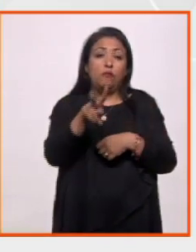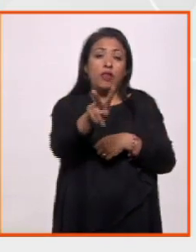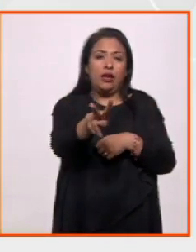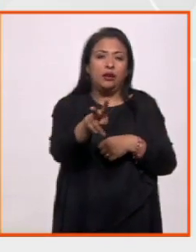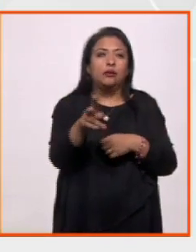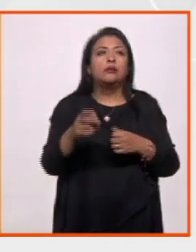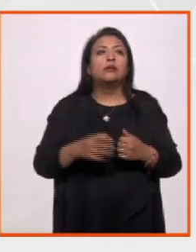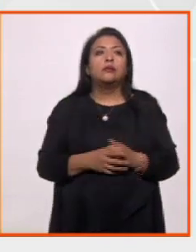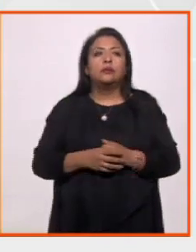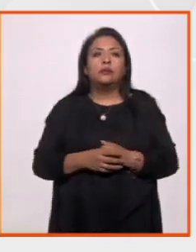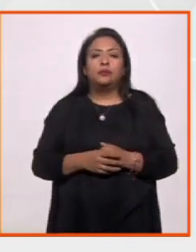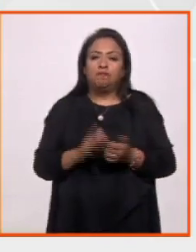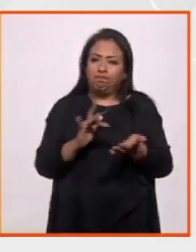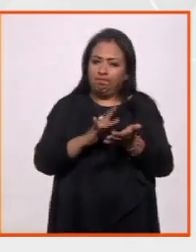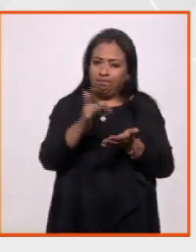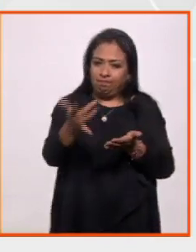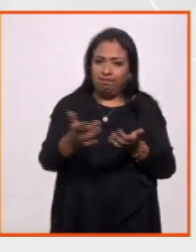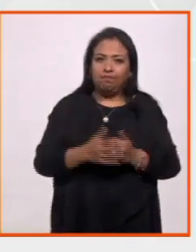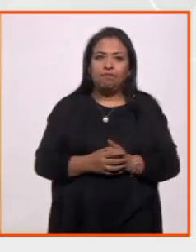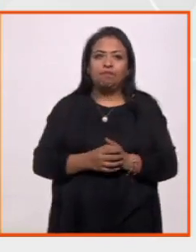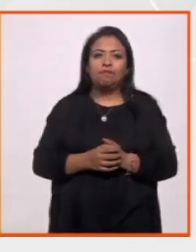viernes, gracias Duane, gracias a ti.